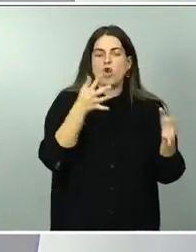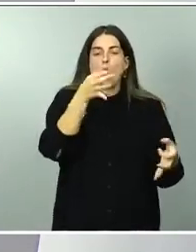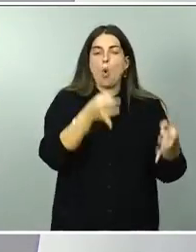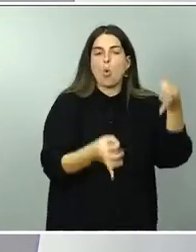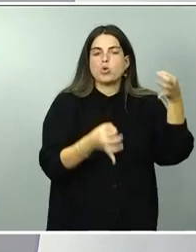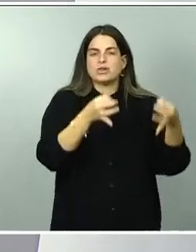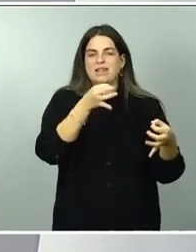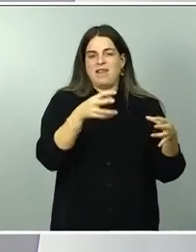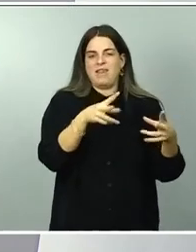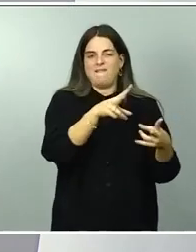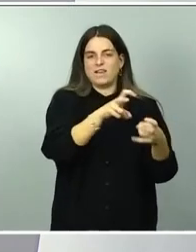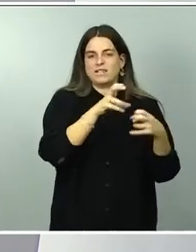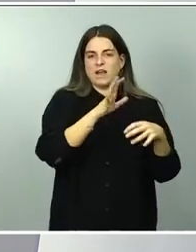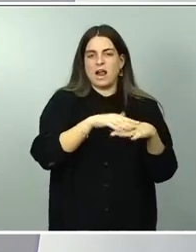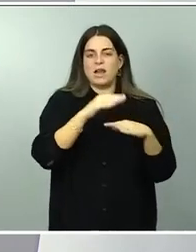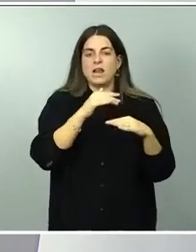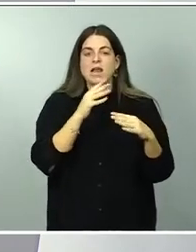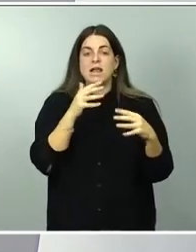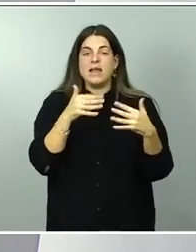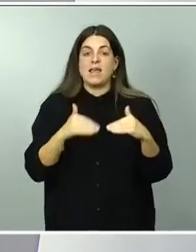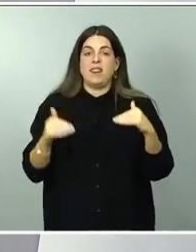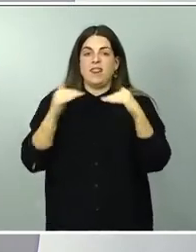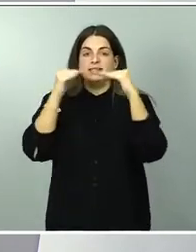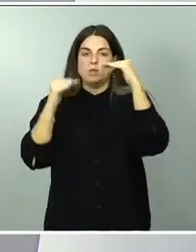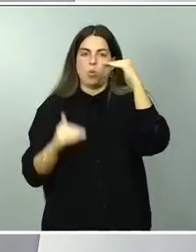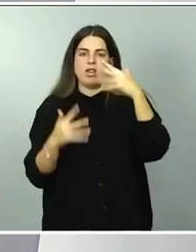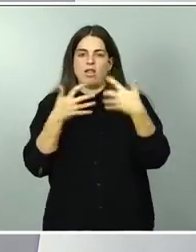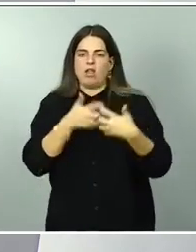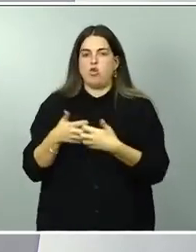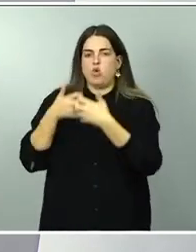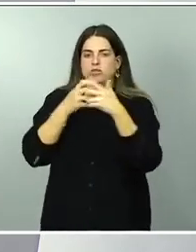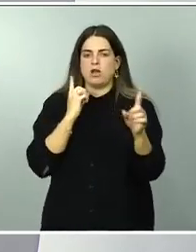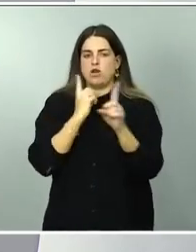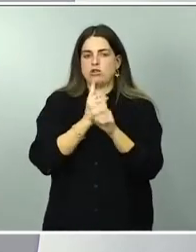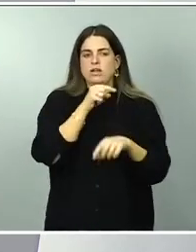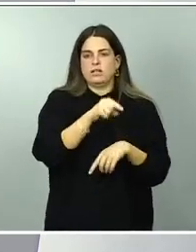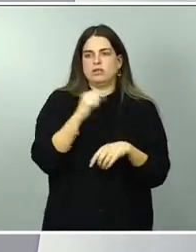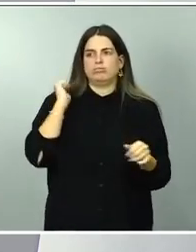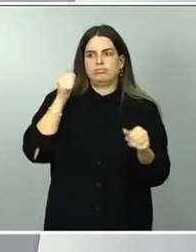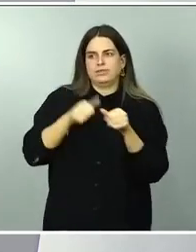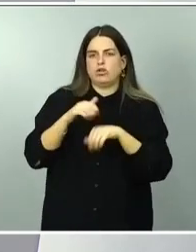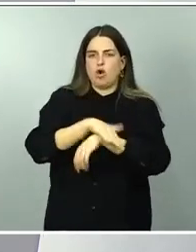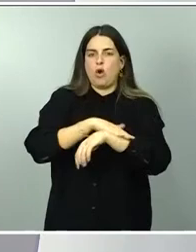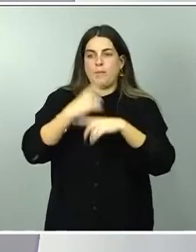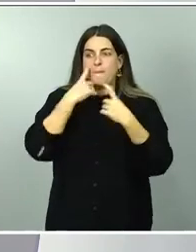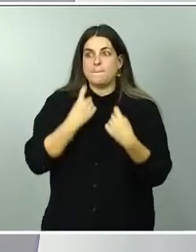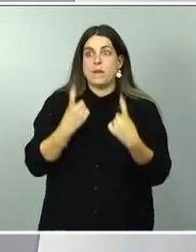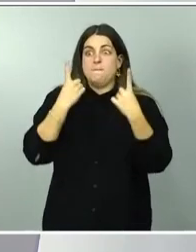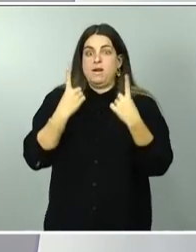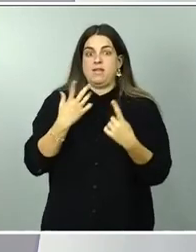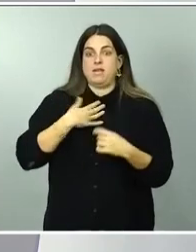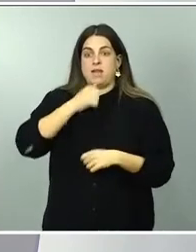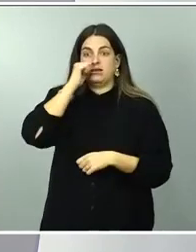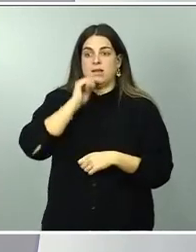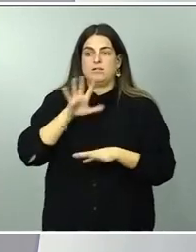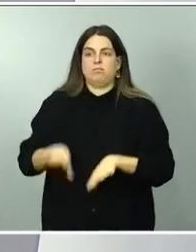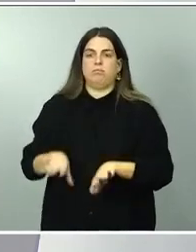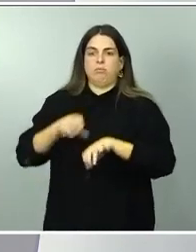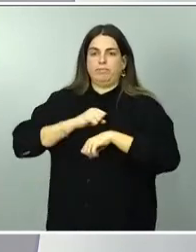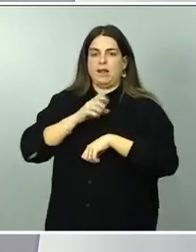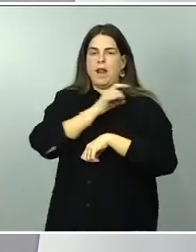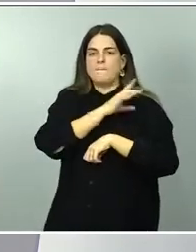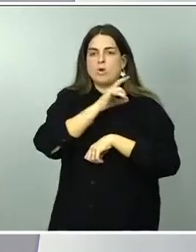contra la desigualdad que este Gobierno viene practicando desde el primer día que llegó el presidente Sánchez a la Moncloa.